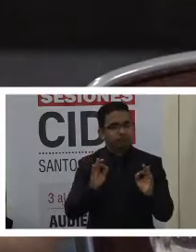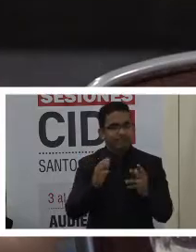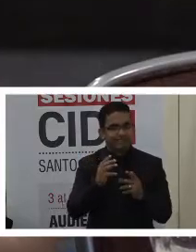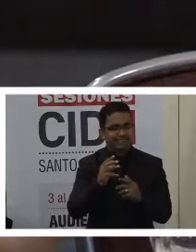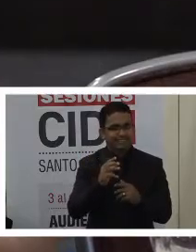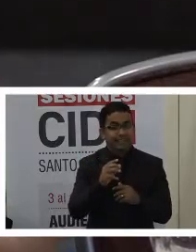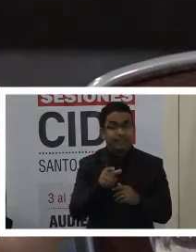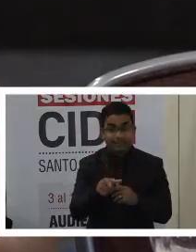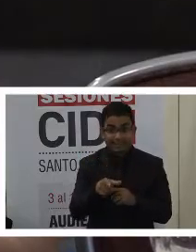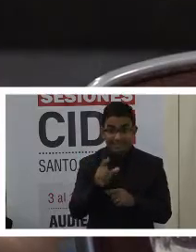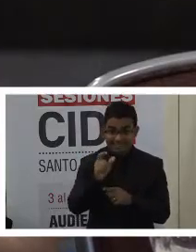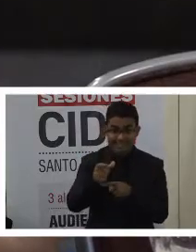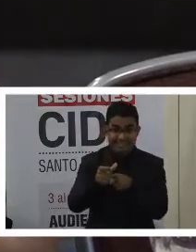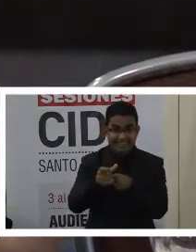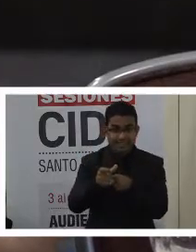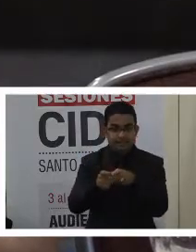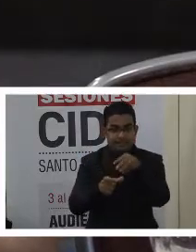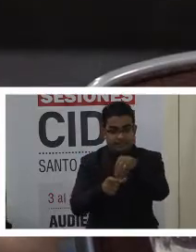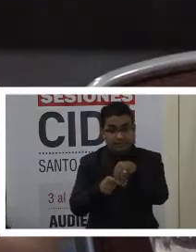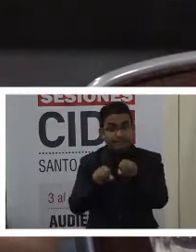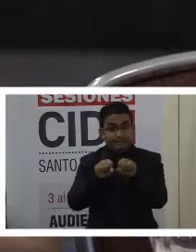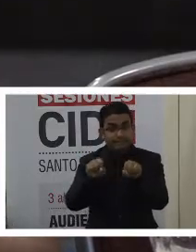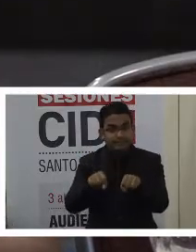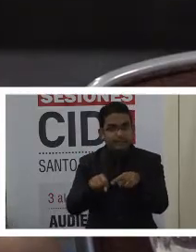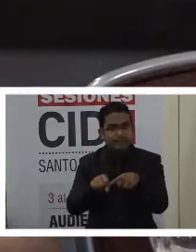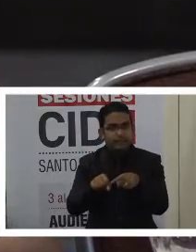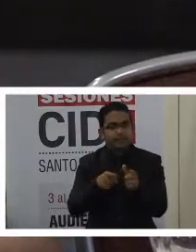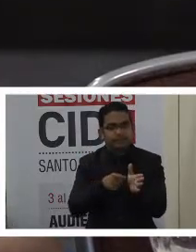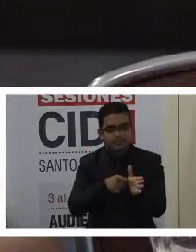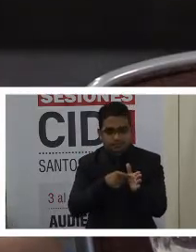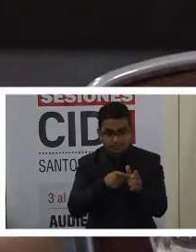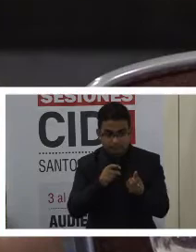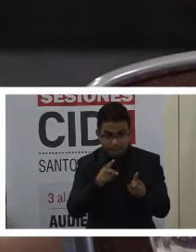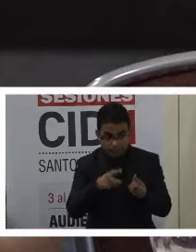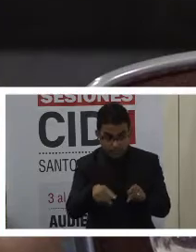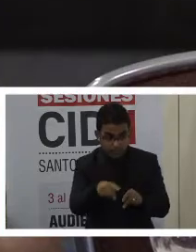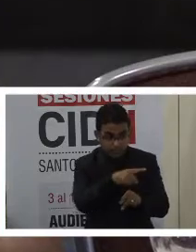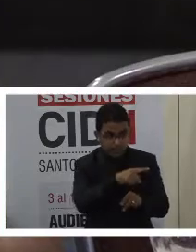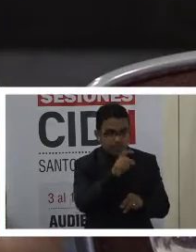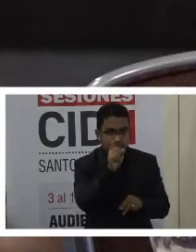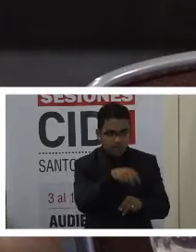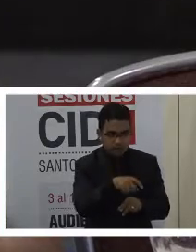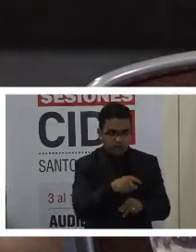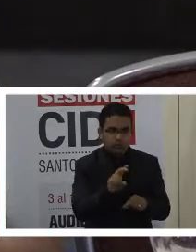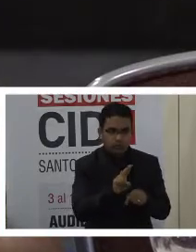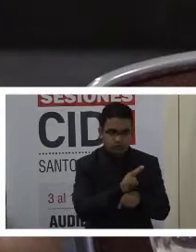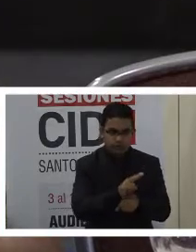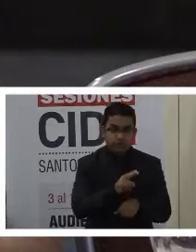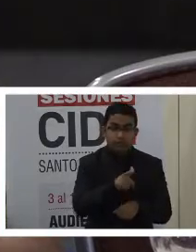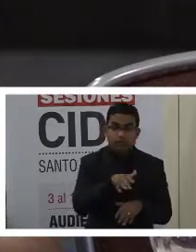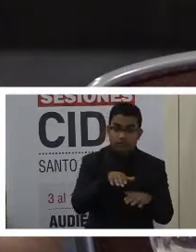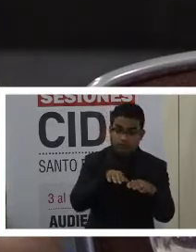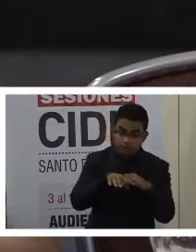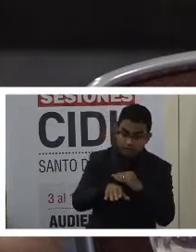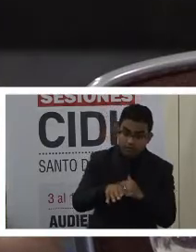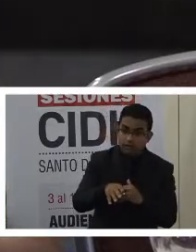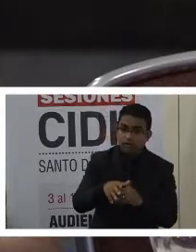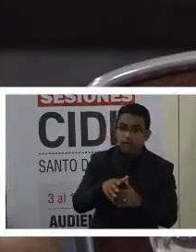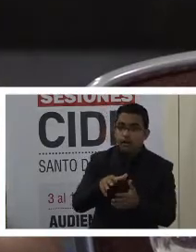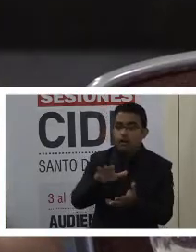ese sistema se le exige a las personas que tengan que presentar el carnet para poder